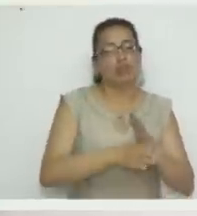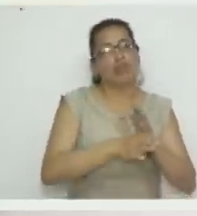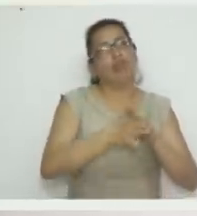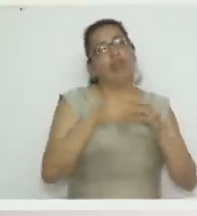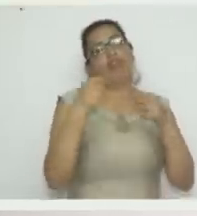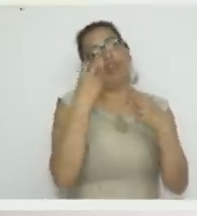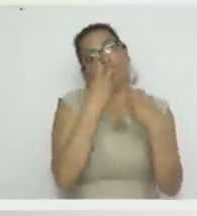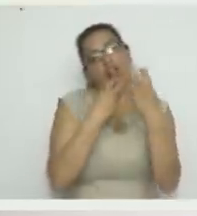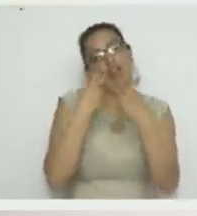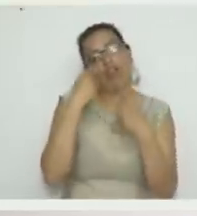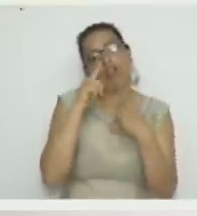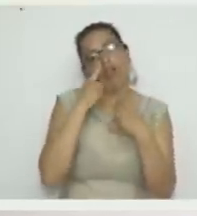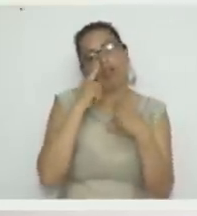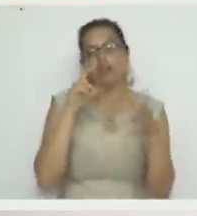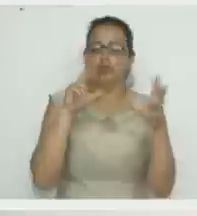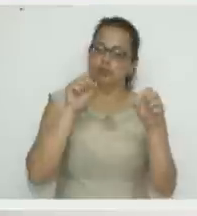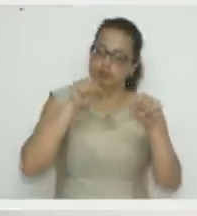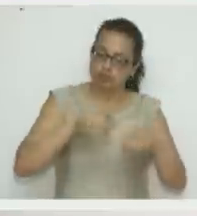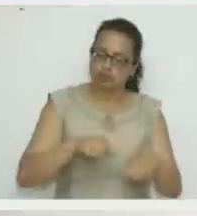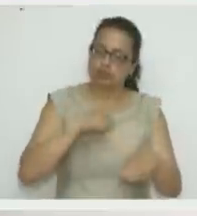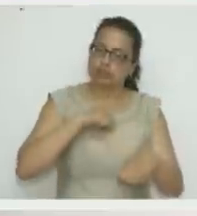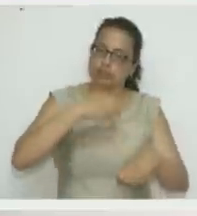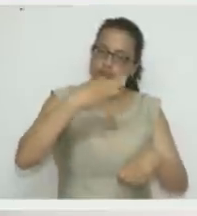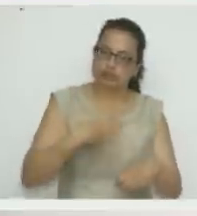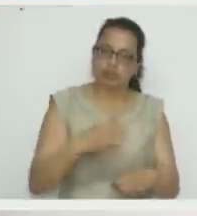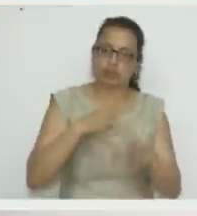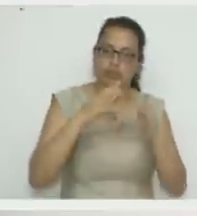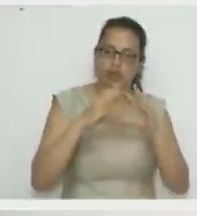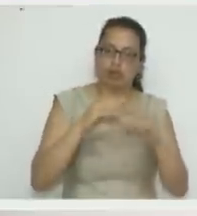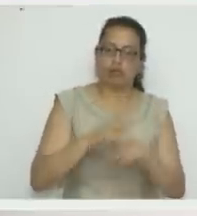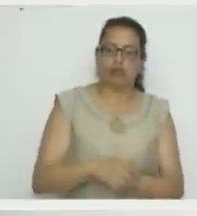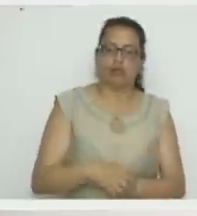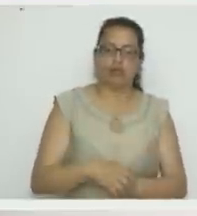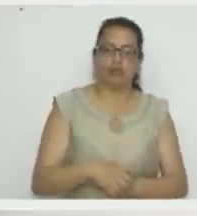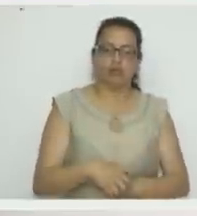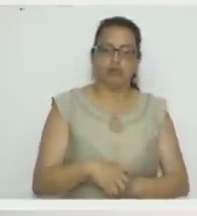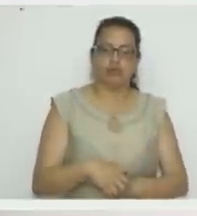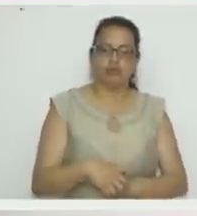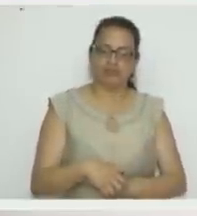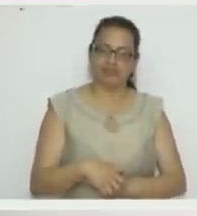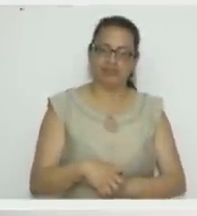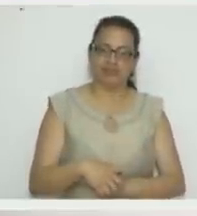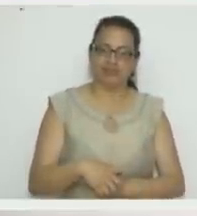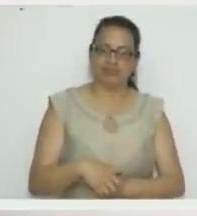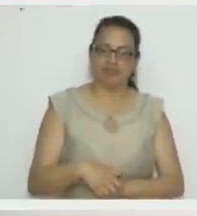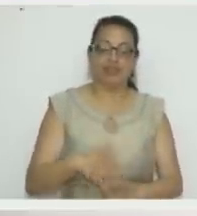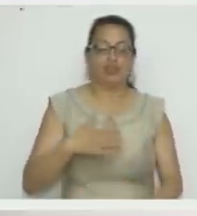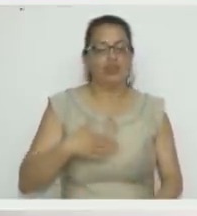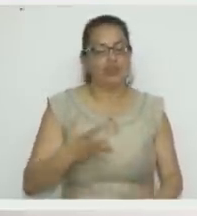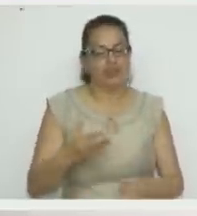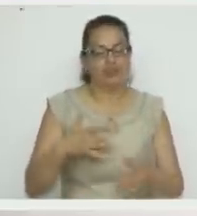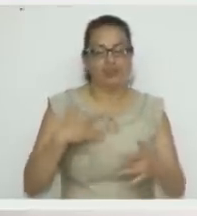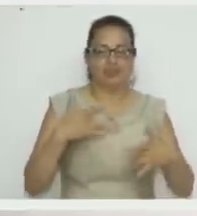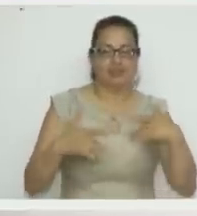no podemos dejar ni siquiera 10 segundos, 15 segundos sin hablar. Para felicitarles por